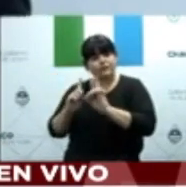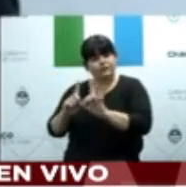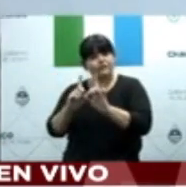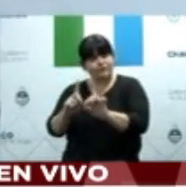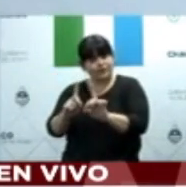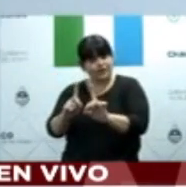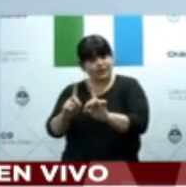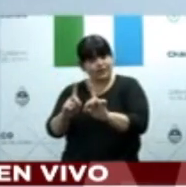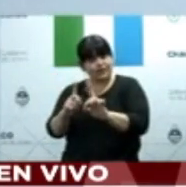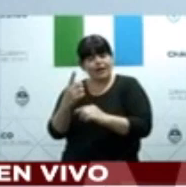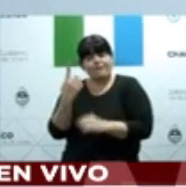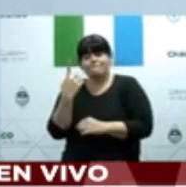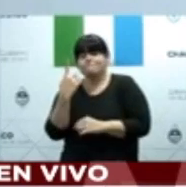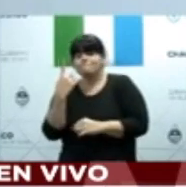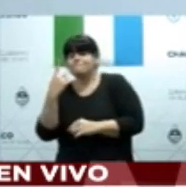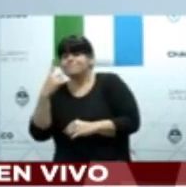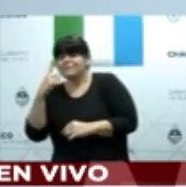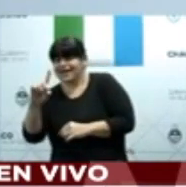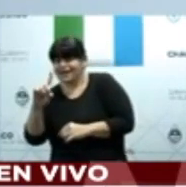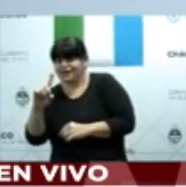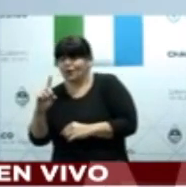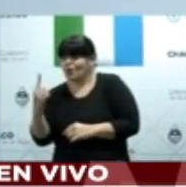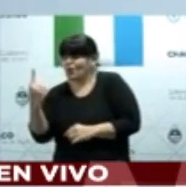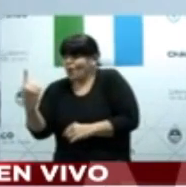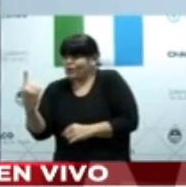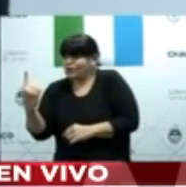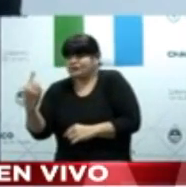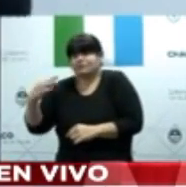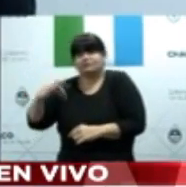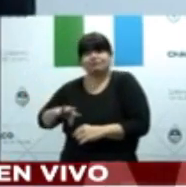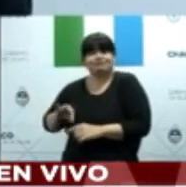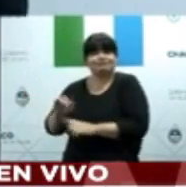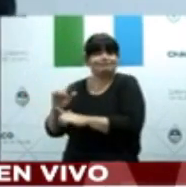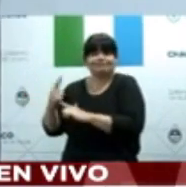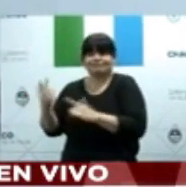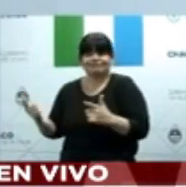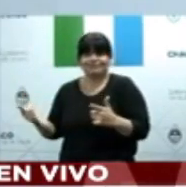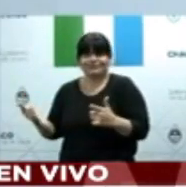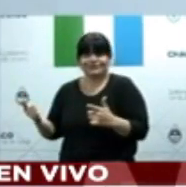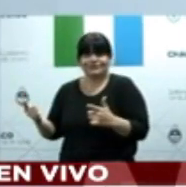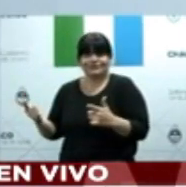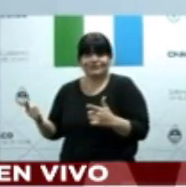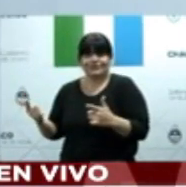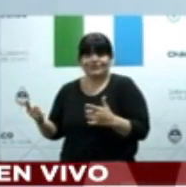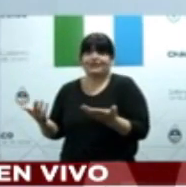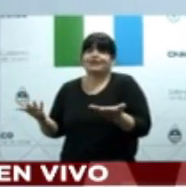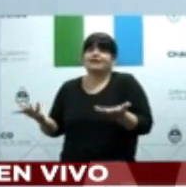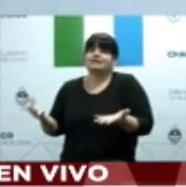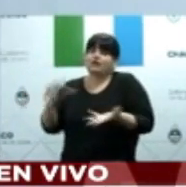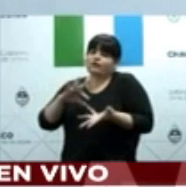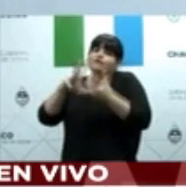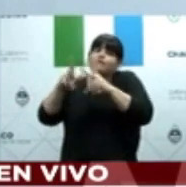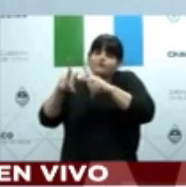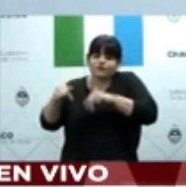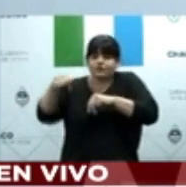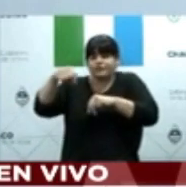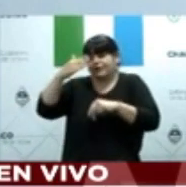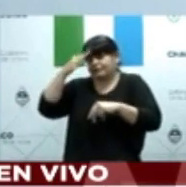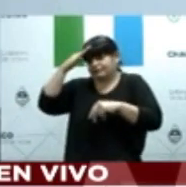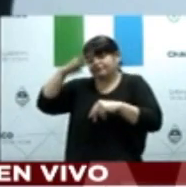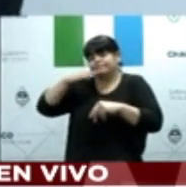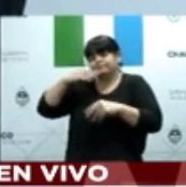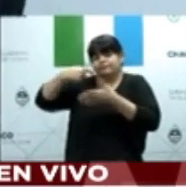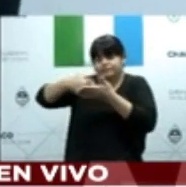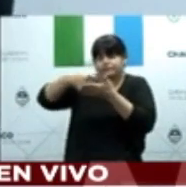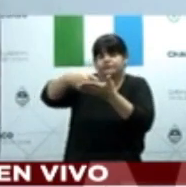hogar han recibido ingresos a través de distintas fuentes de financiamiento. sea, el Estado ha estado presente, pero es